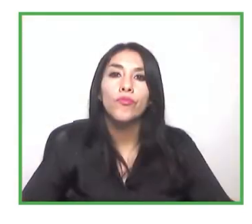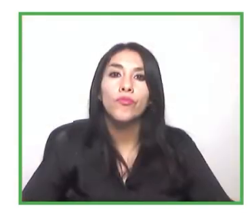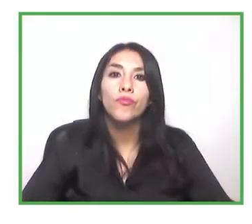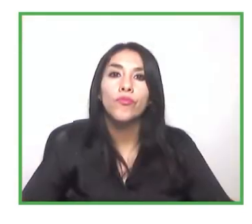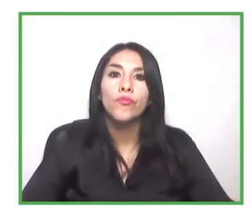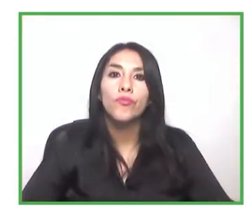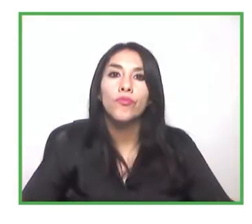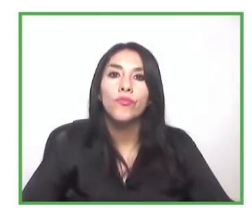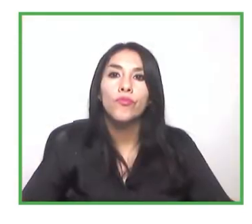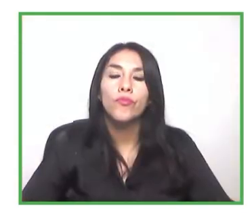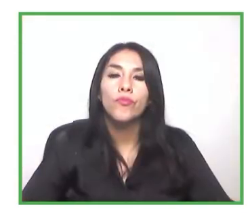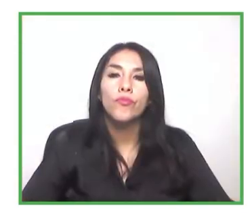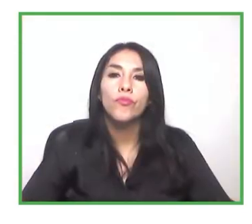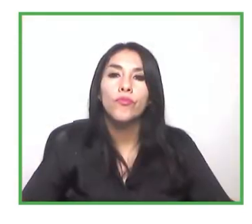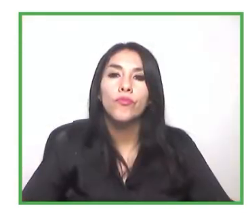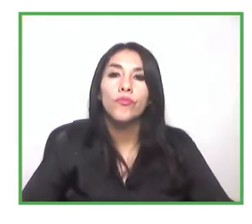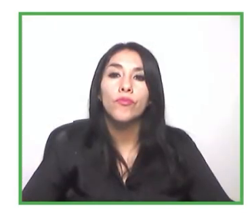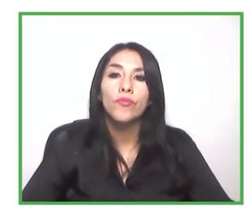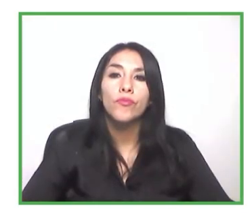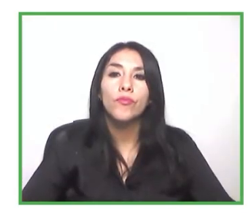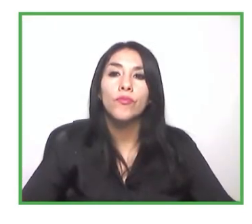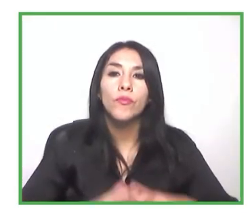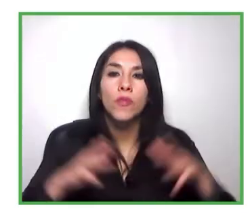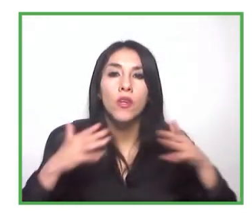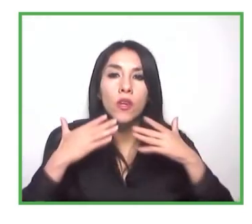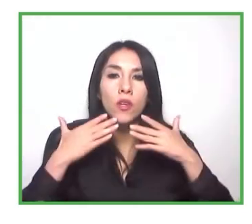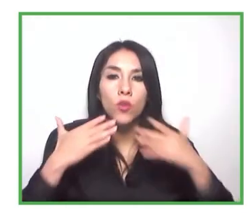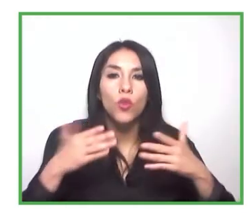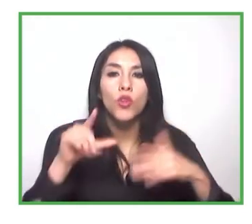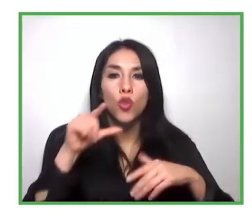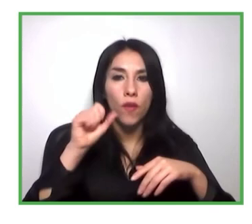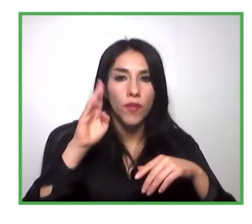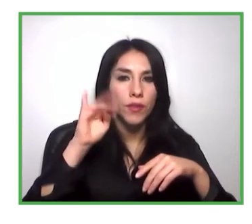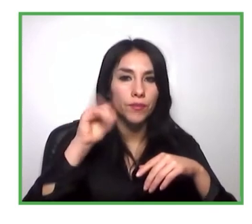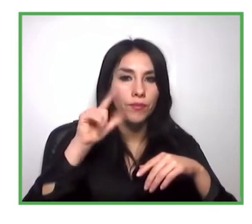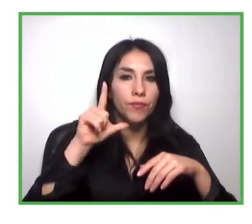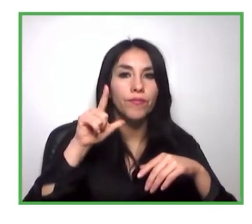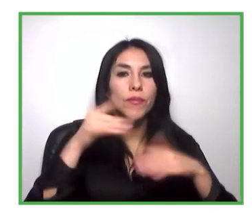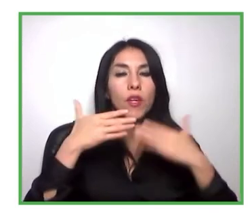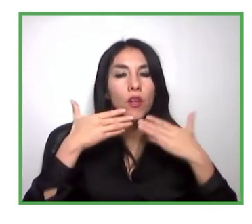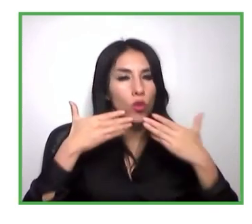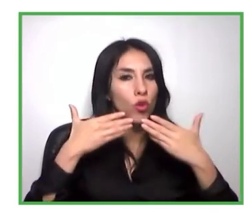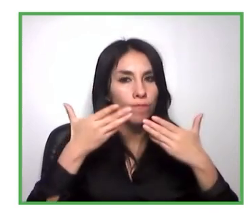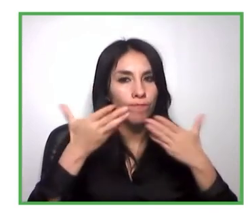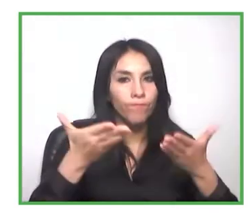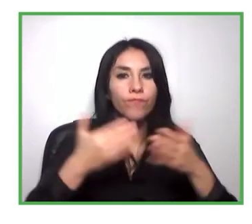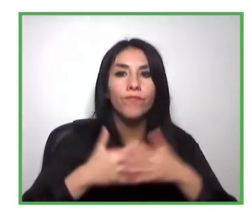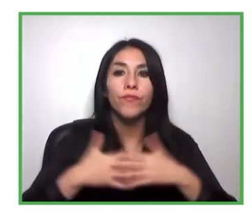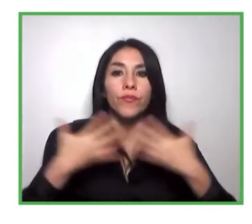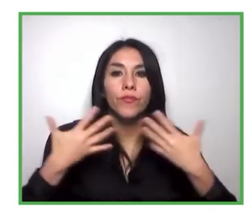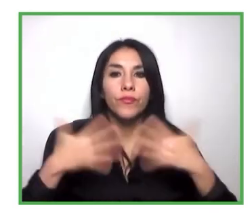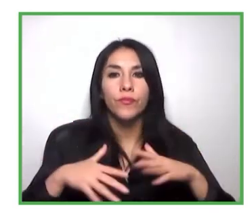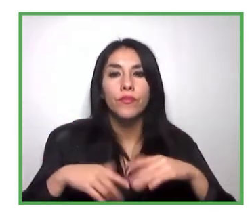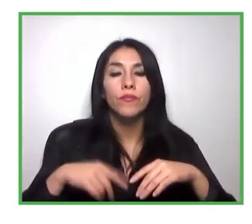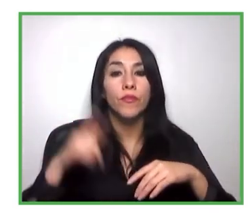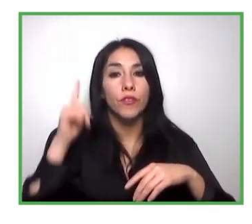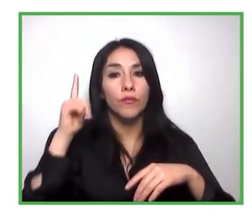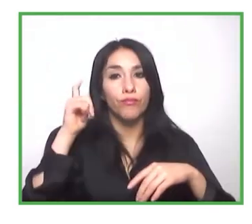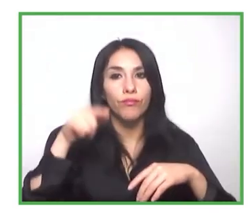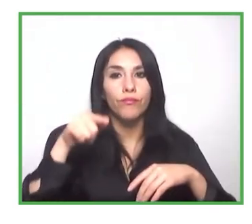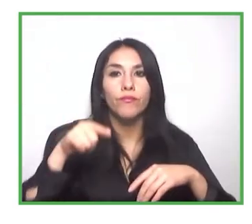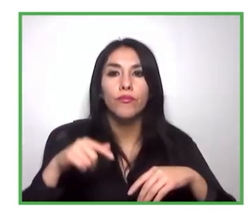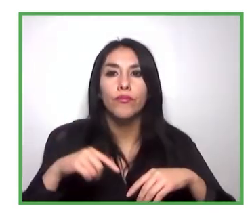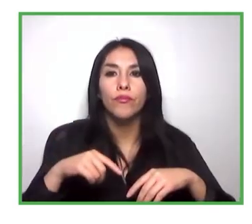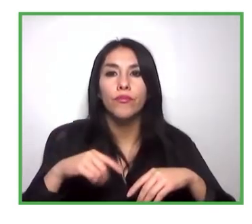Bien, muchas gracias Gabriela. Bueno, ya comenzamos a cerrar. Hemos tenido sin duda una sesión donde hemos